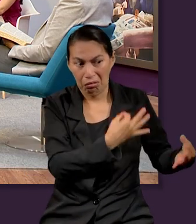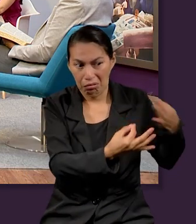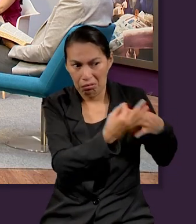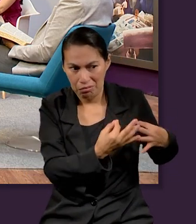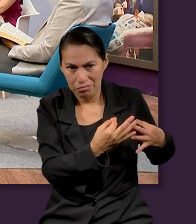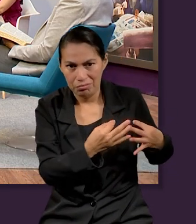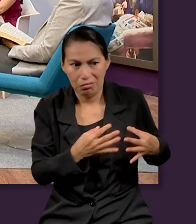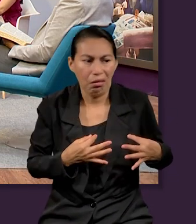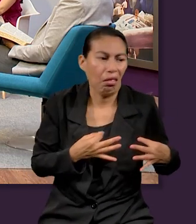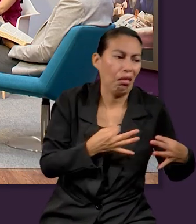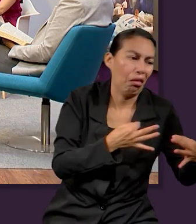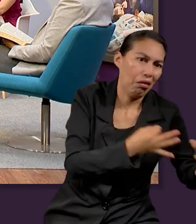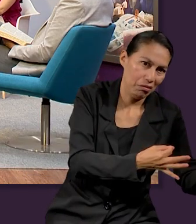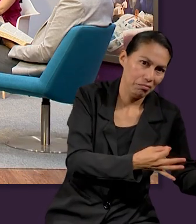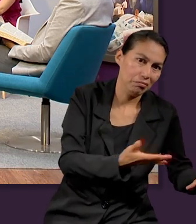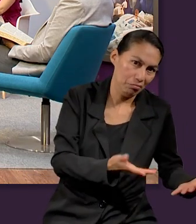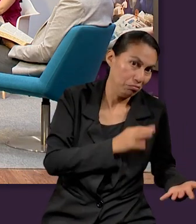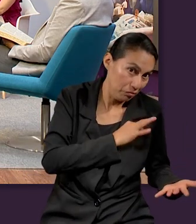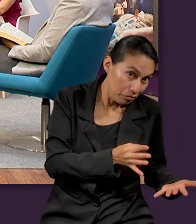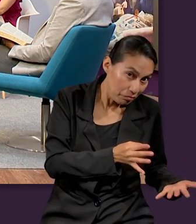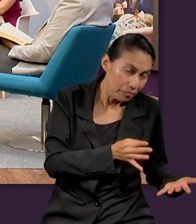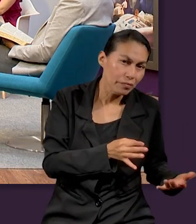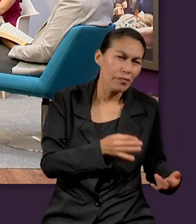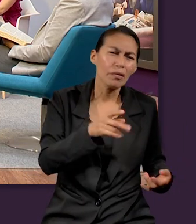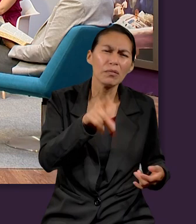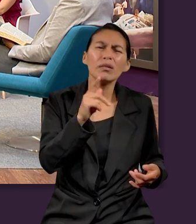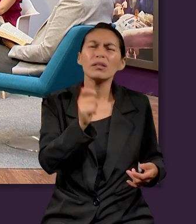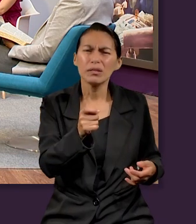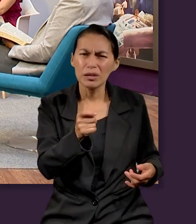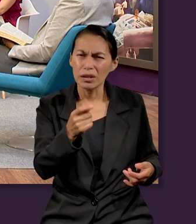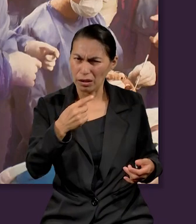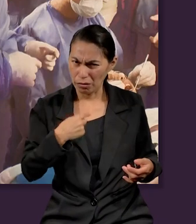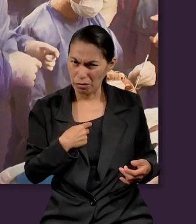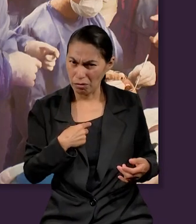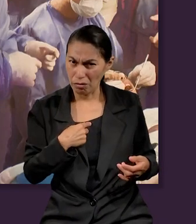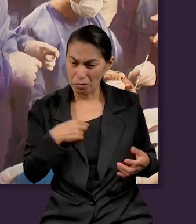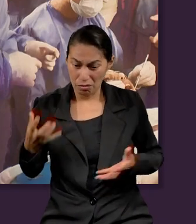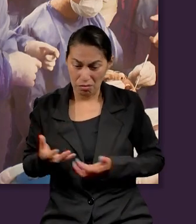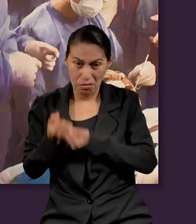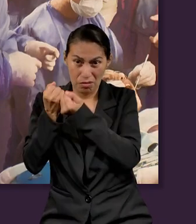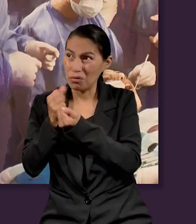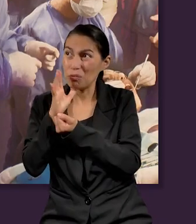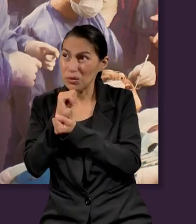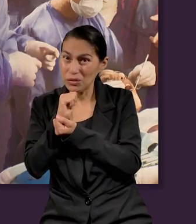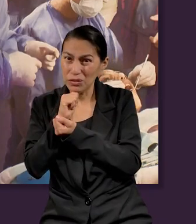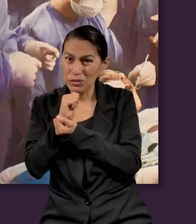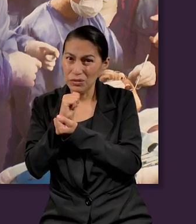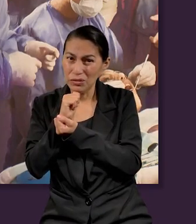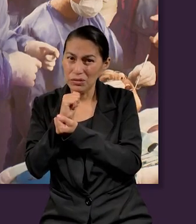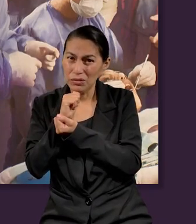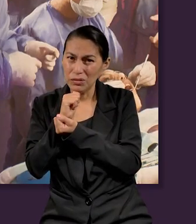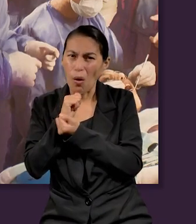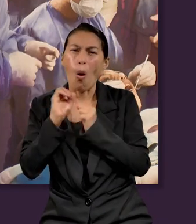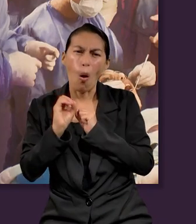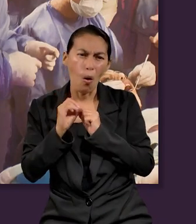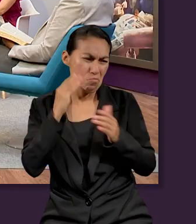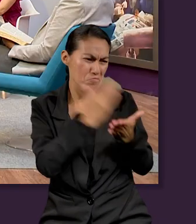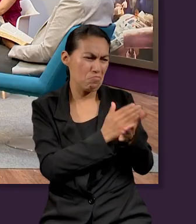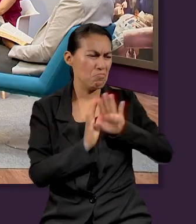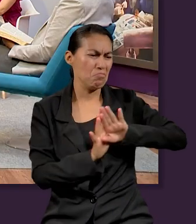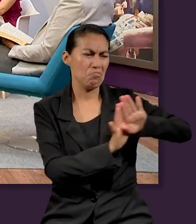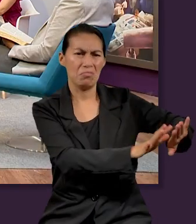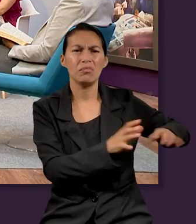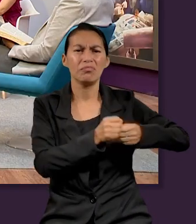pues, si somos influenciados terriblemente por la herencia y por nuestro entorno. ¿Quiere decir que entonces nuestra salvación también